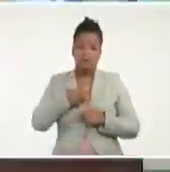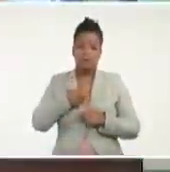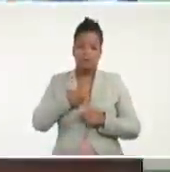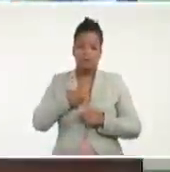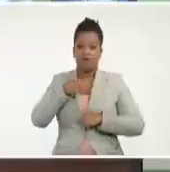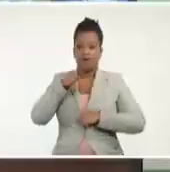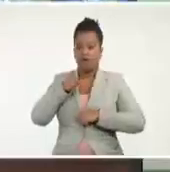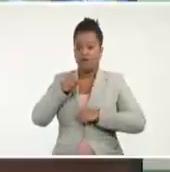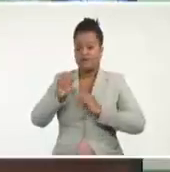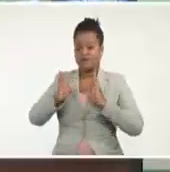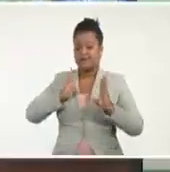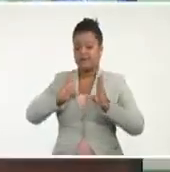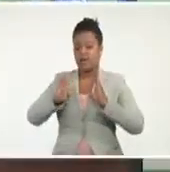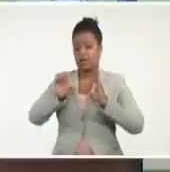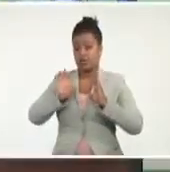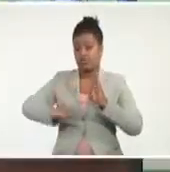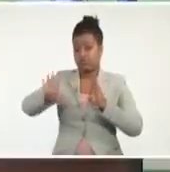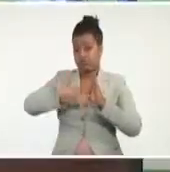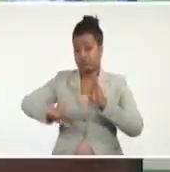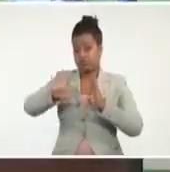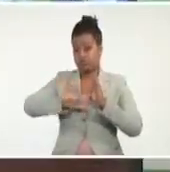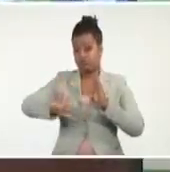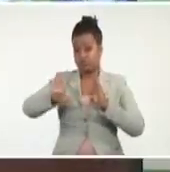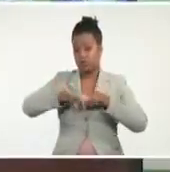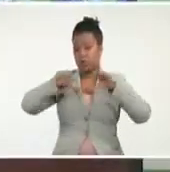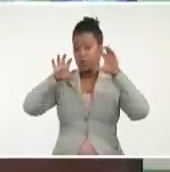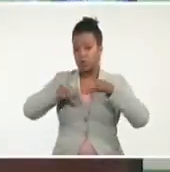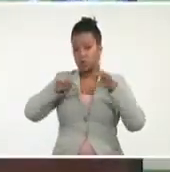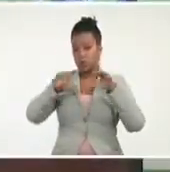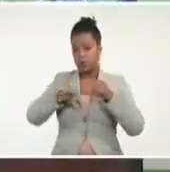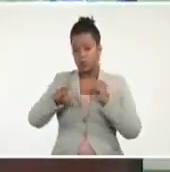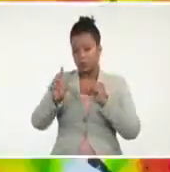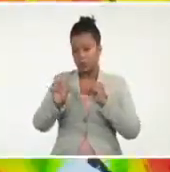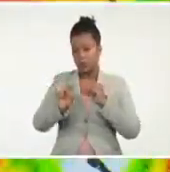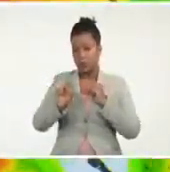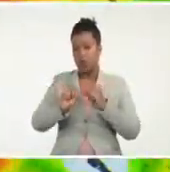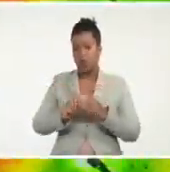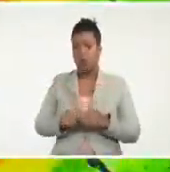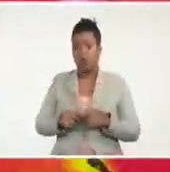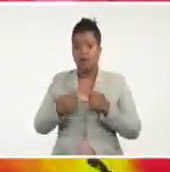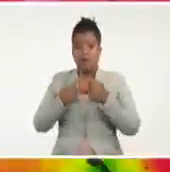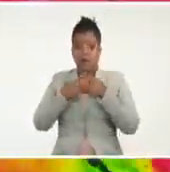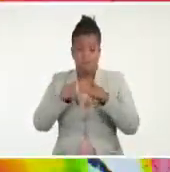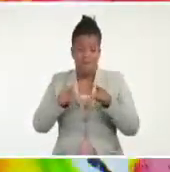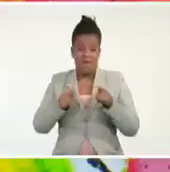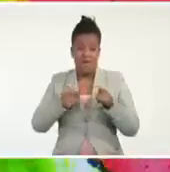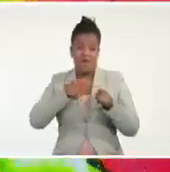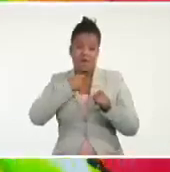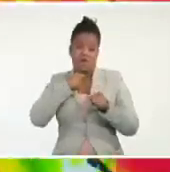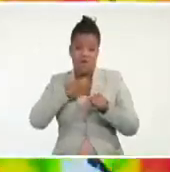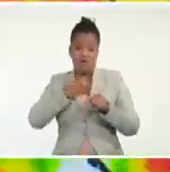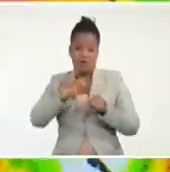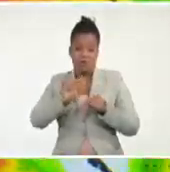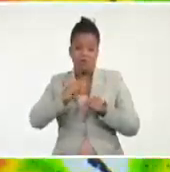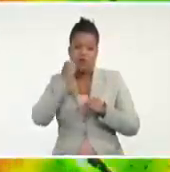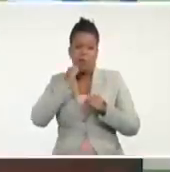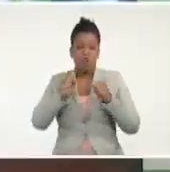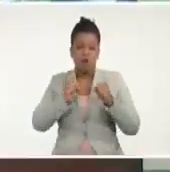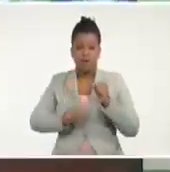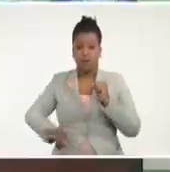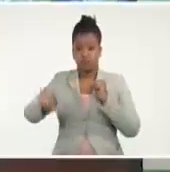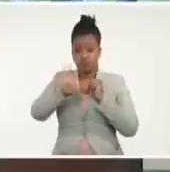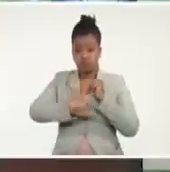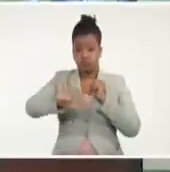centro de circulación prácticamente no ocurriría nada. Si el centro de circulación cruza un poco más acá entonces